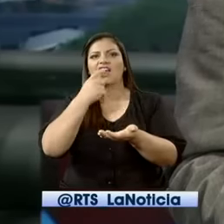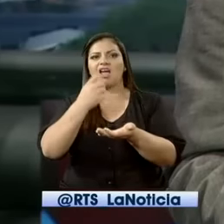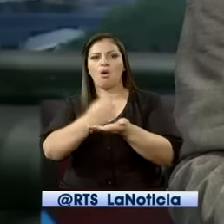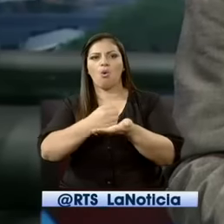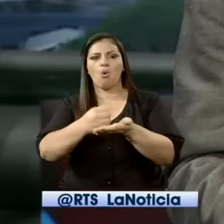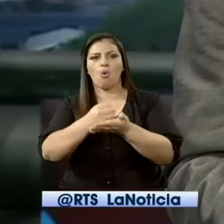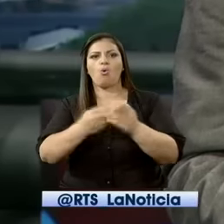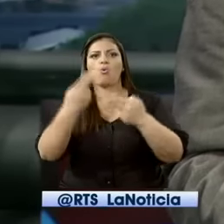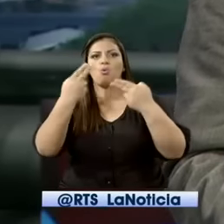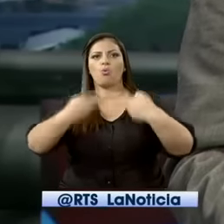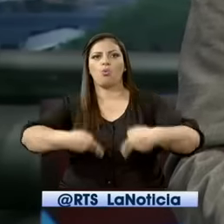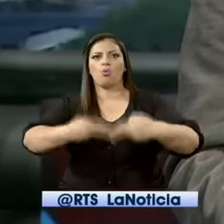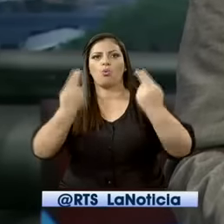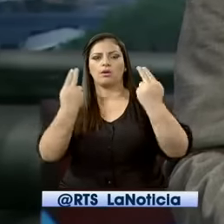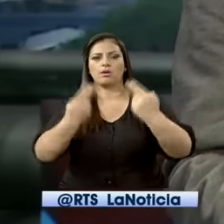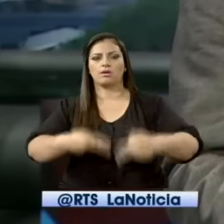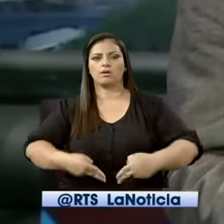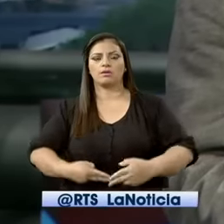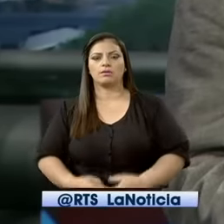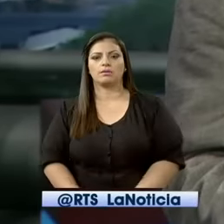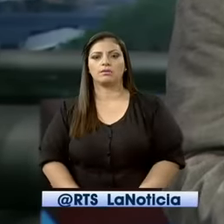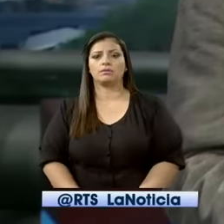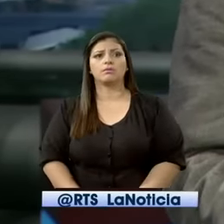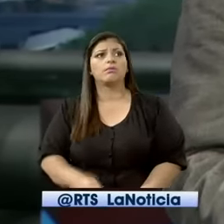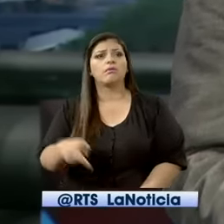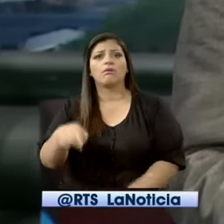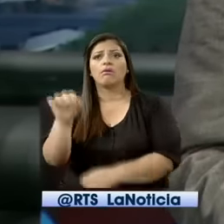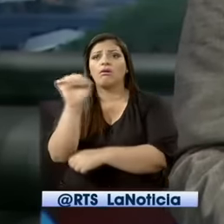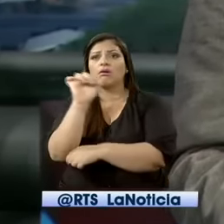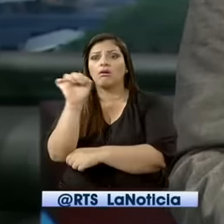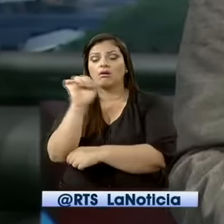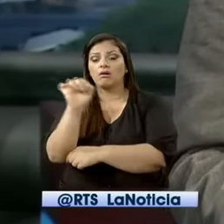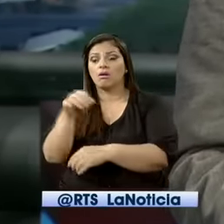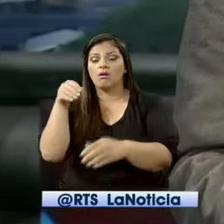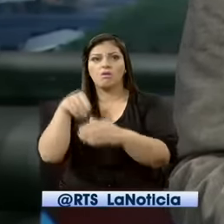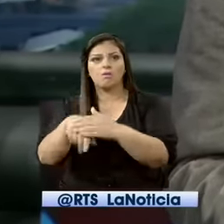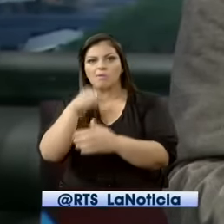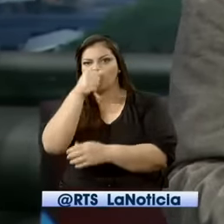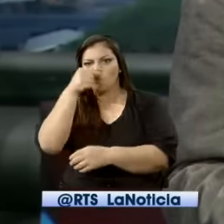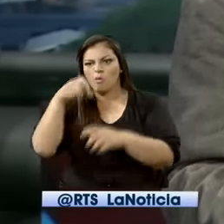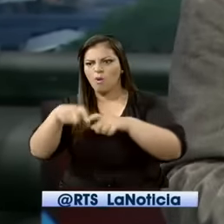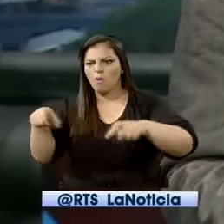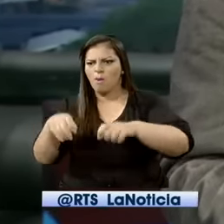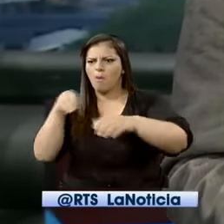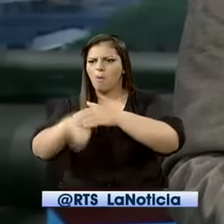droga estaba oculta en un vehículo con placas de Perú. Veamos.